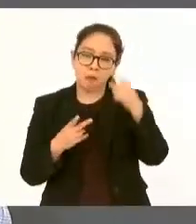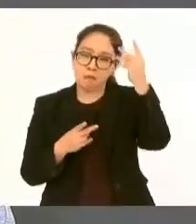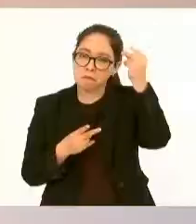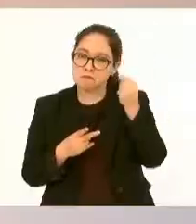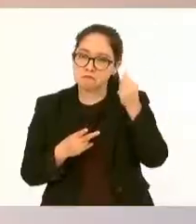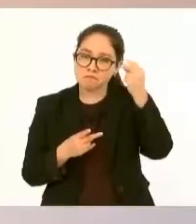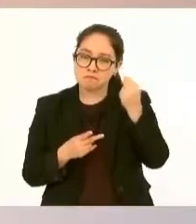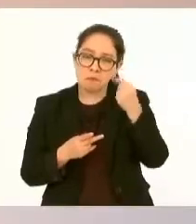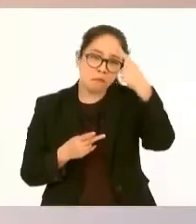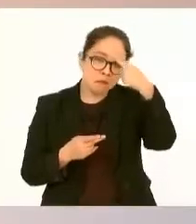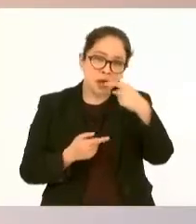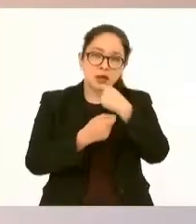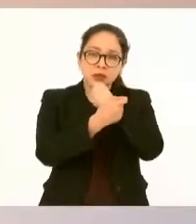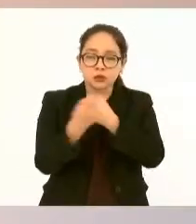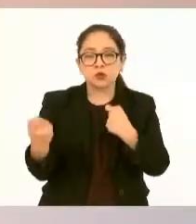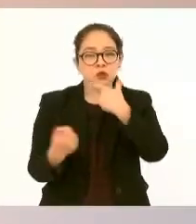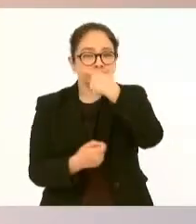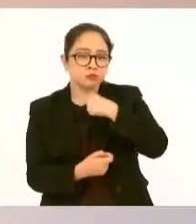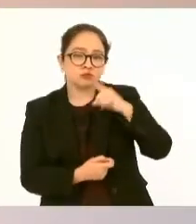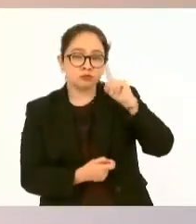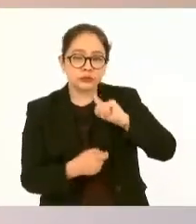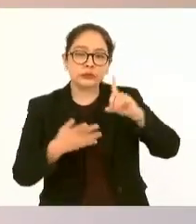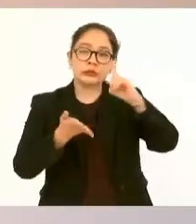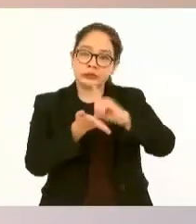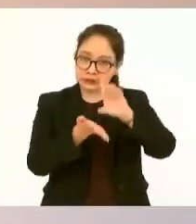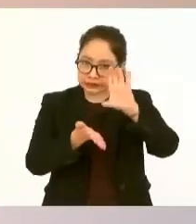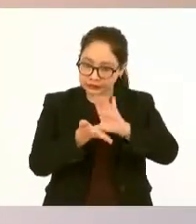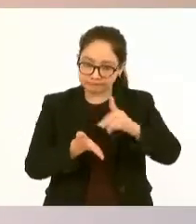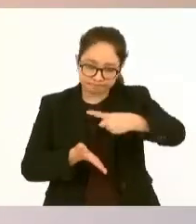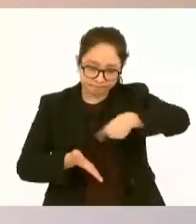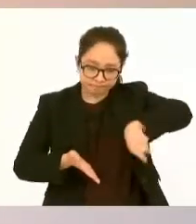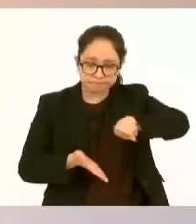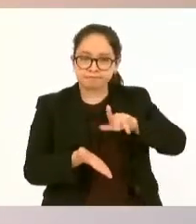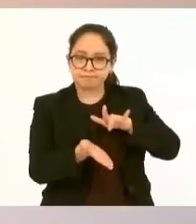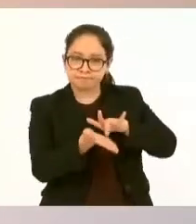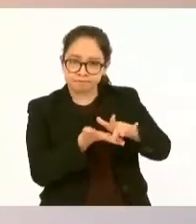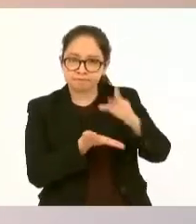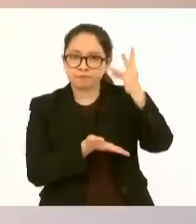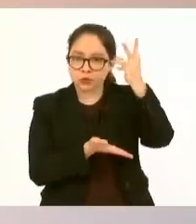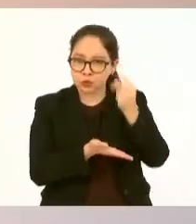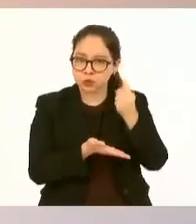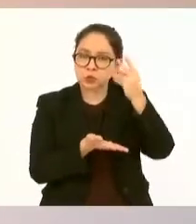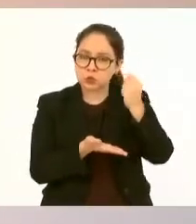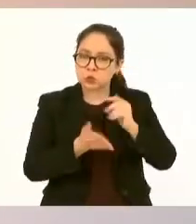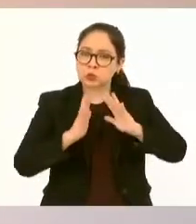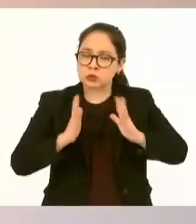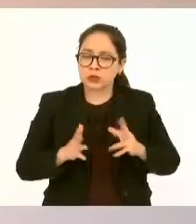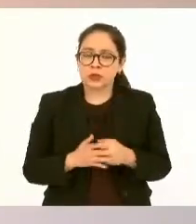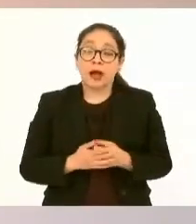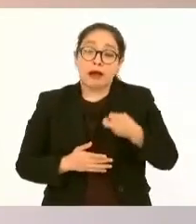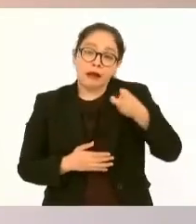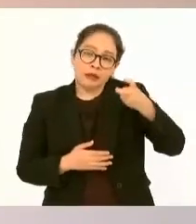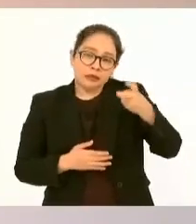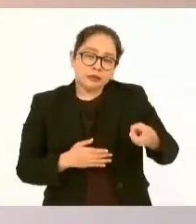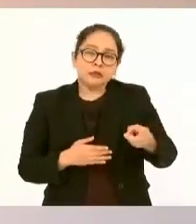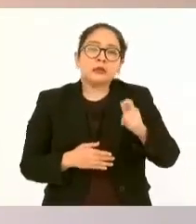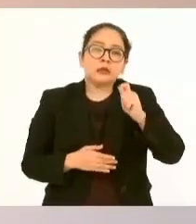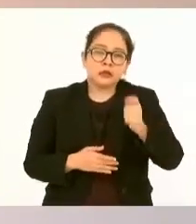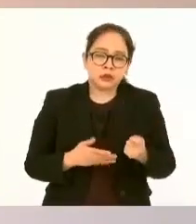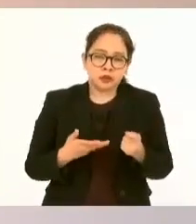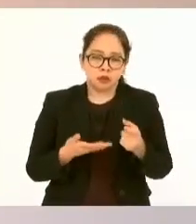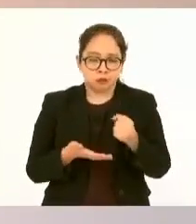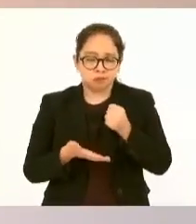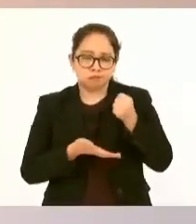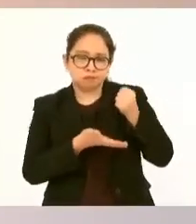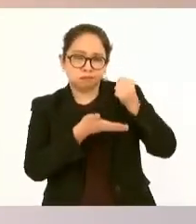niños con discapacidad y el apoyo que se entrega para